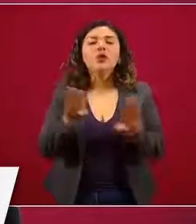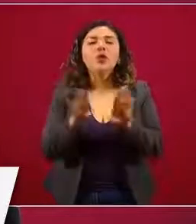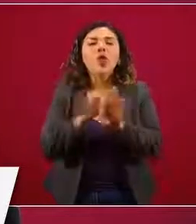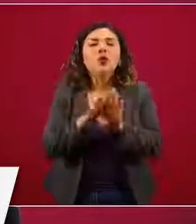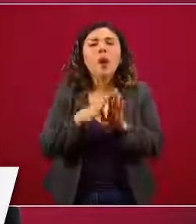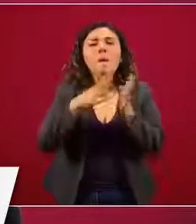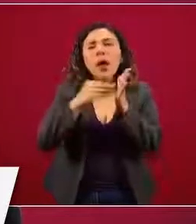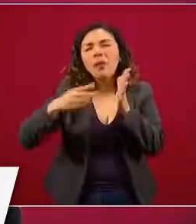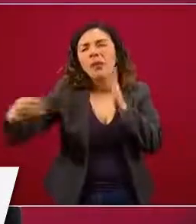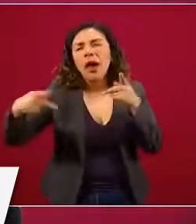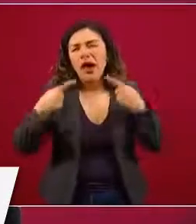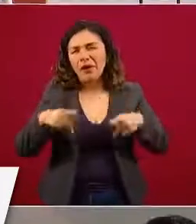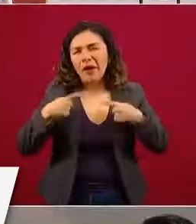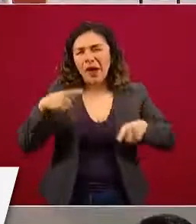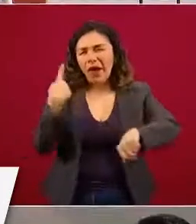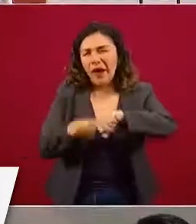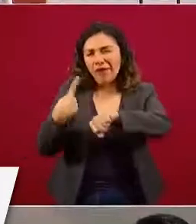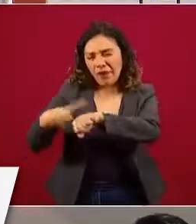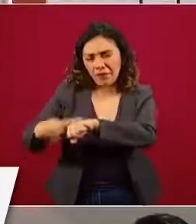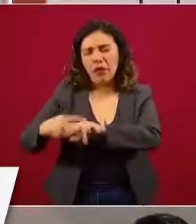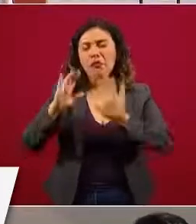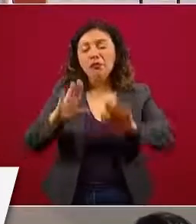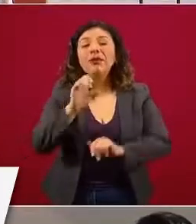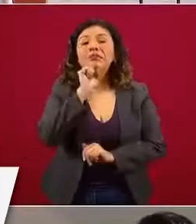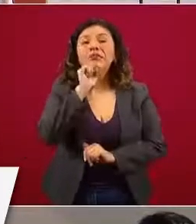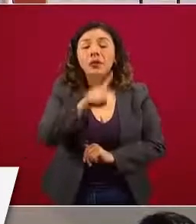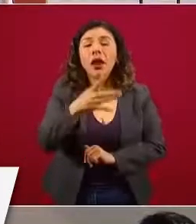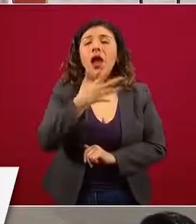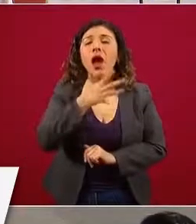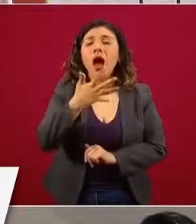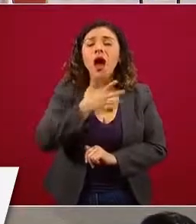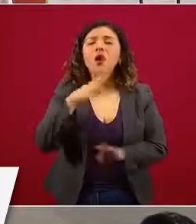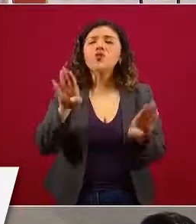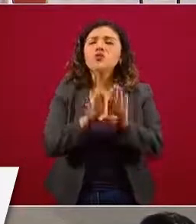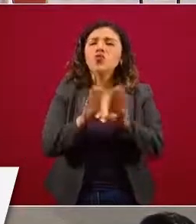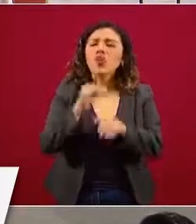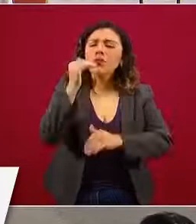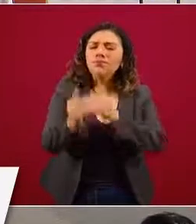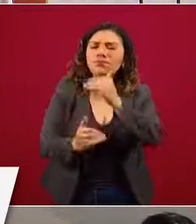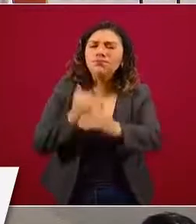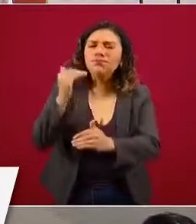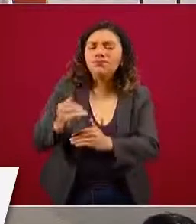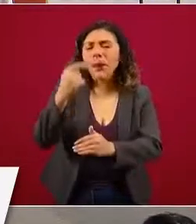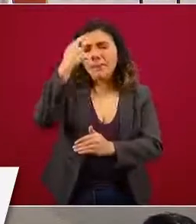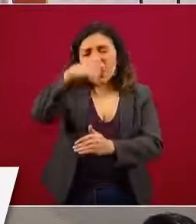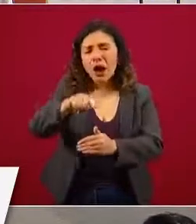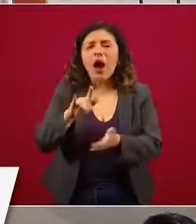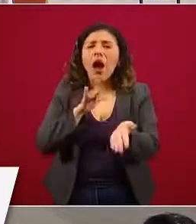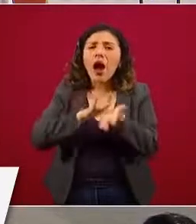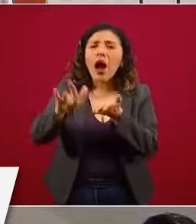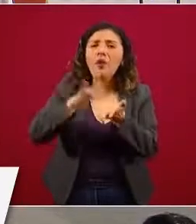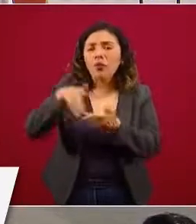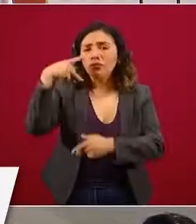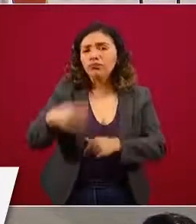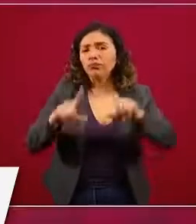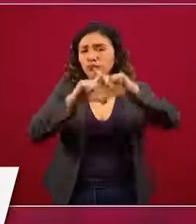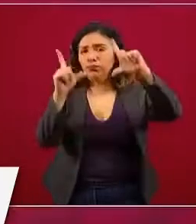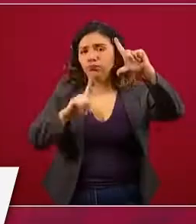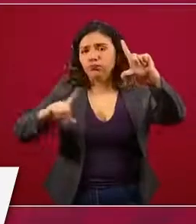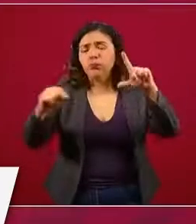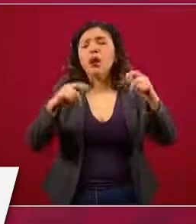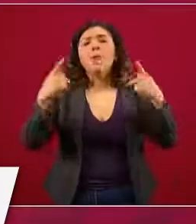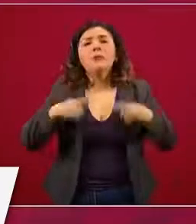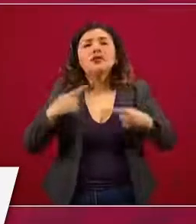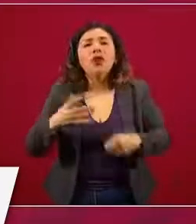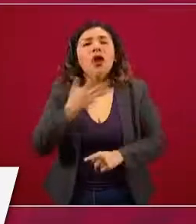epidemia, vamos a tener los avances prestados a la patria por quienes han dado